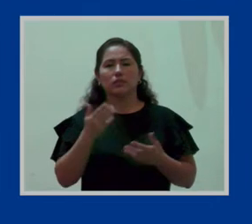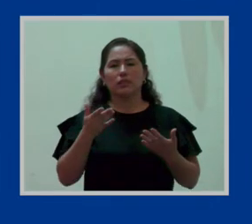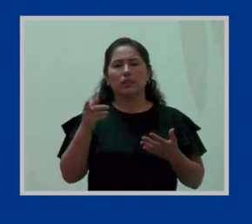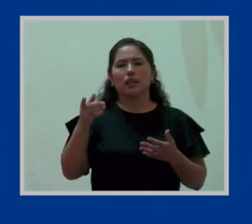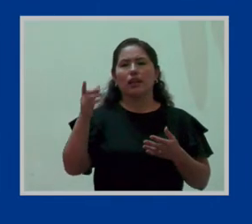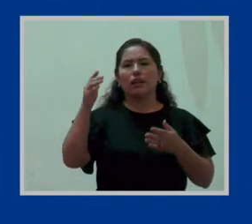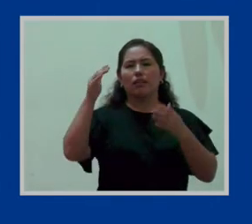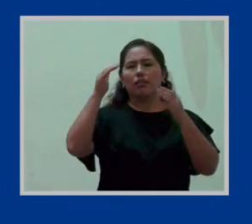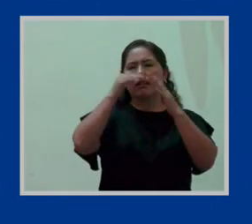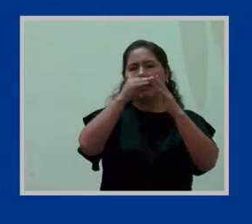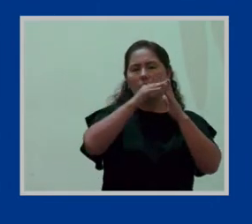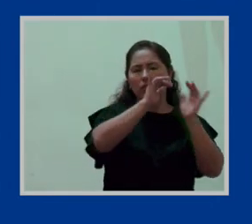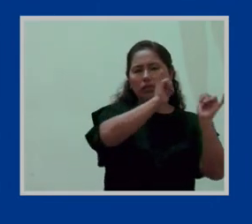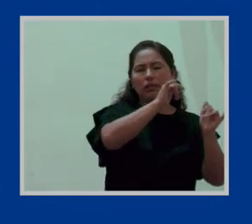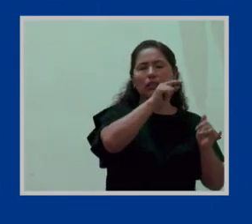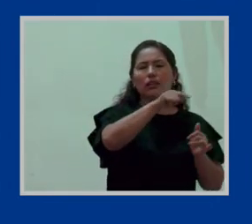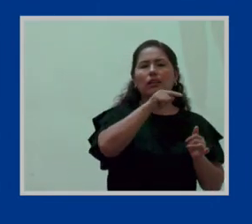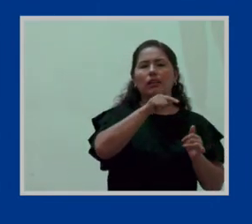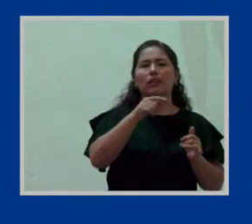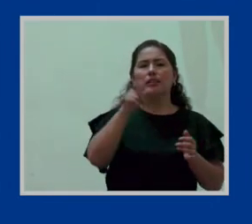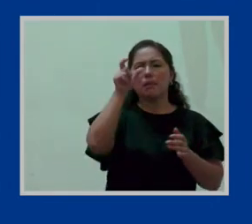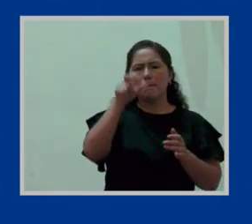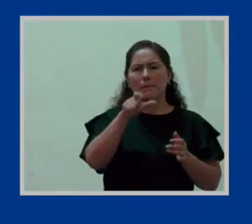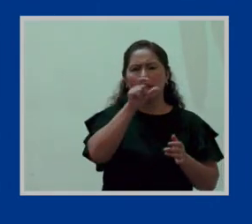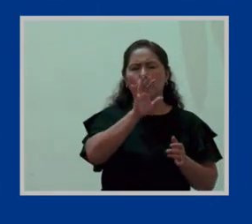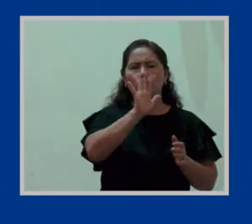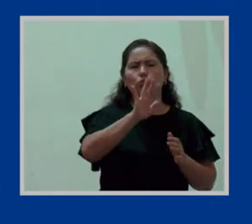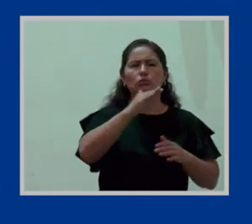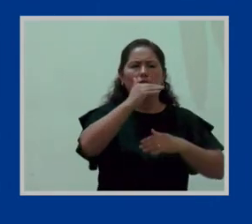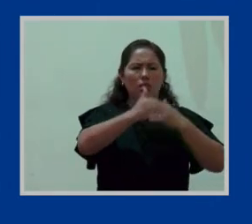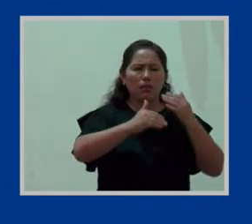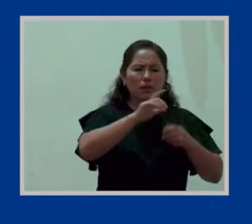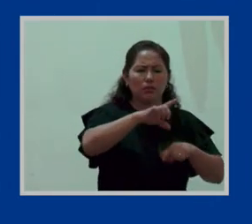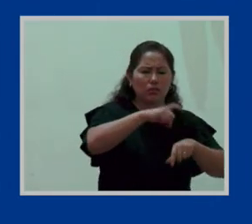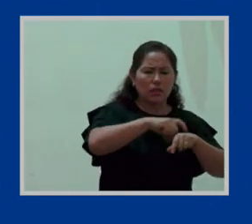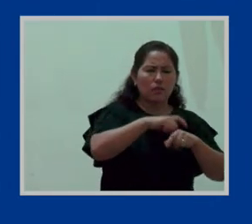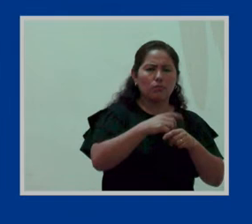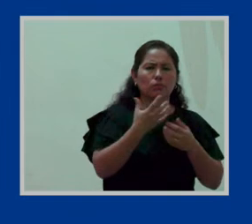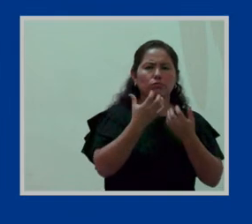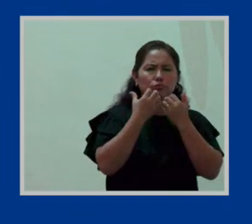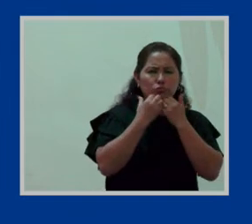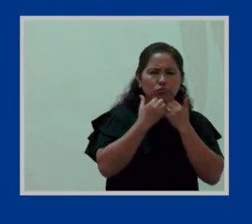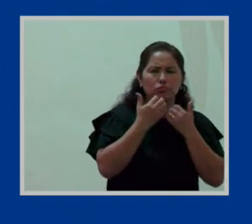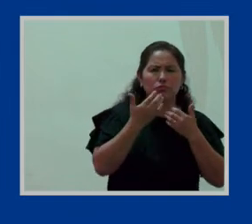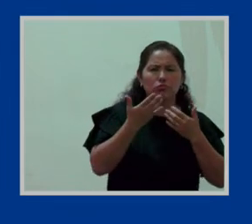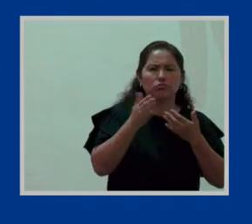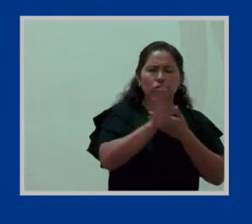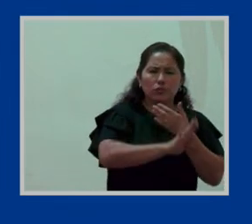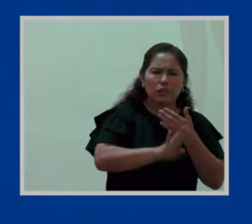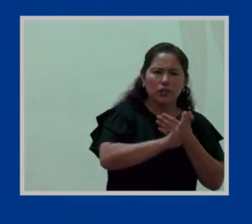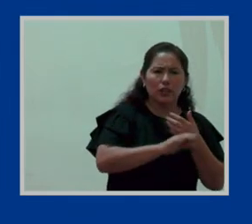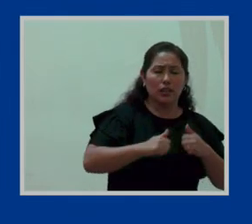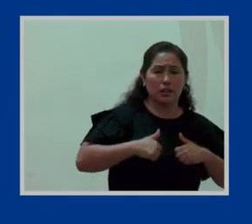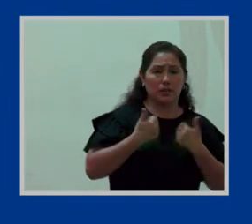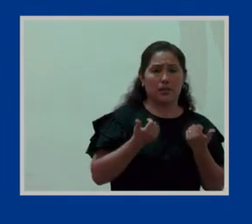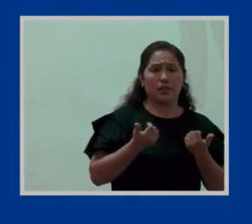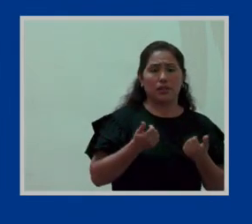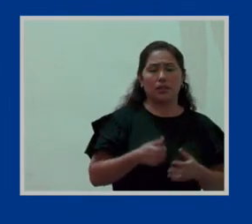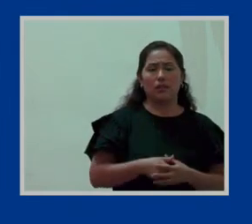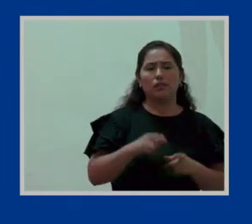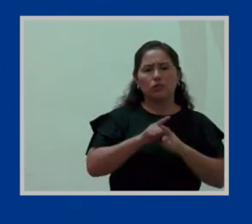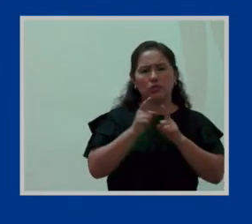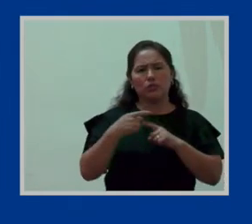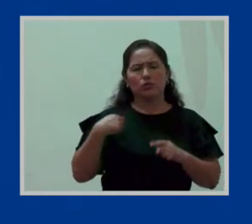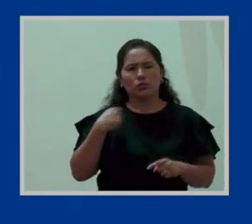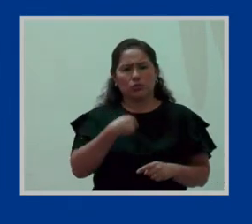es un sujeto de derecho, es el ser humano en la etapa más vulnerable de la vida. Y por lo tanto, existen derechos